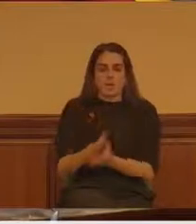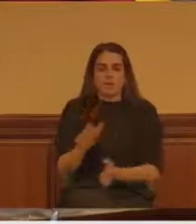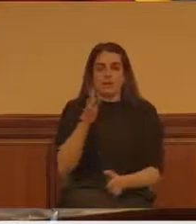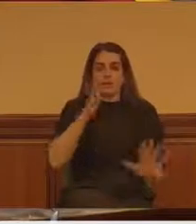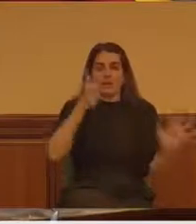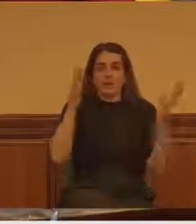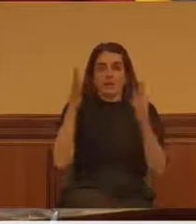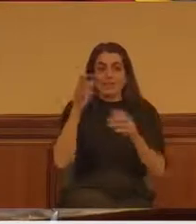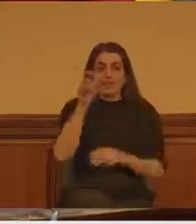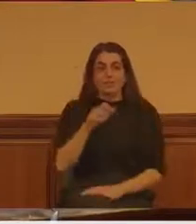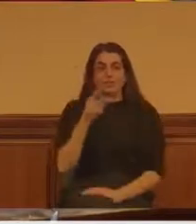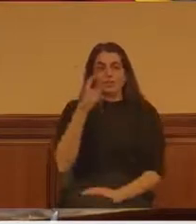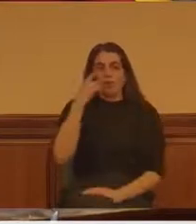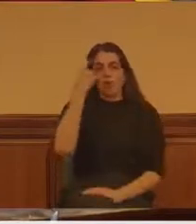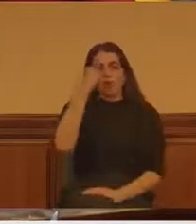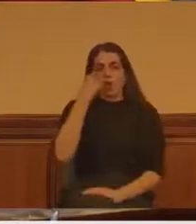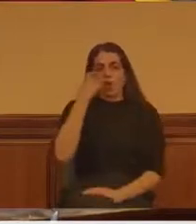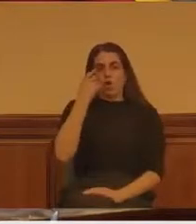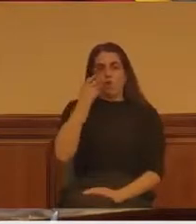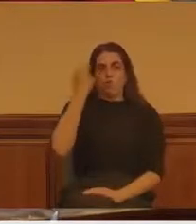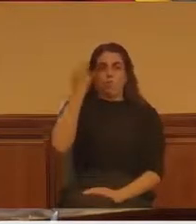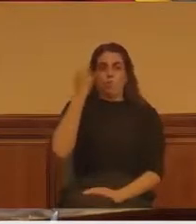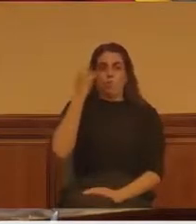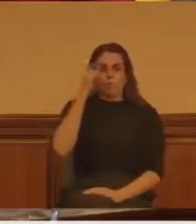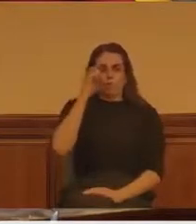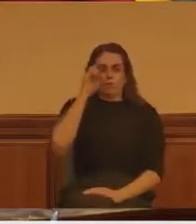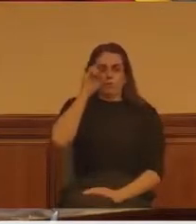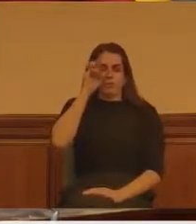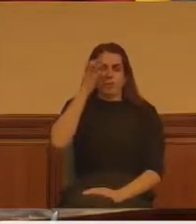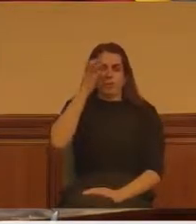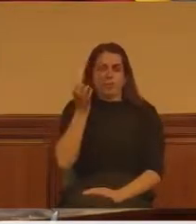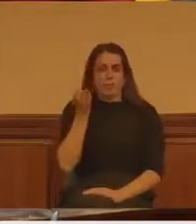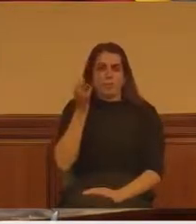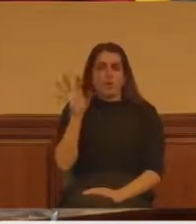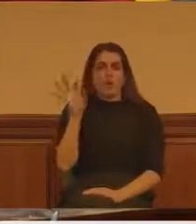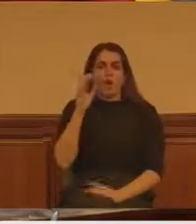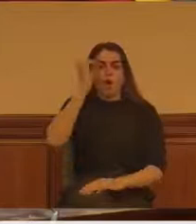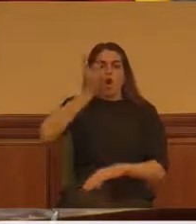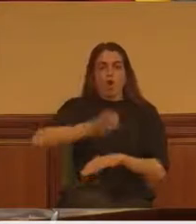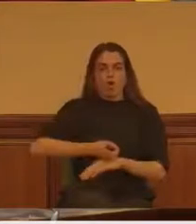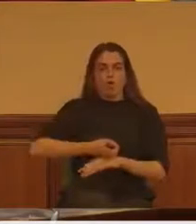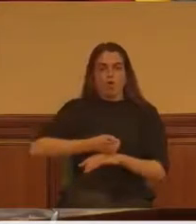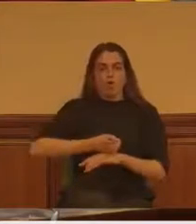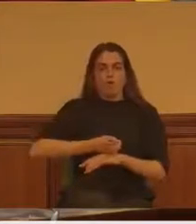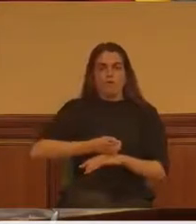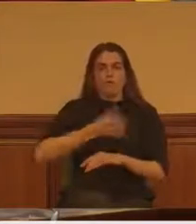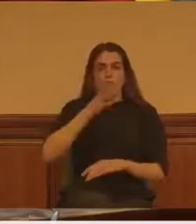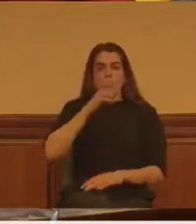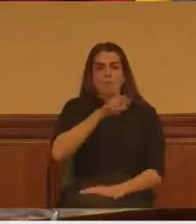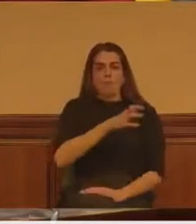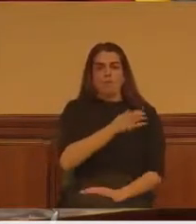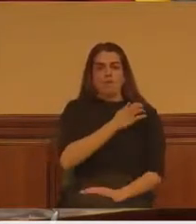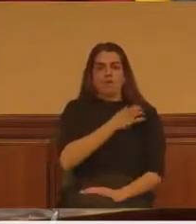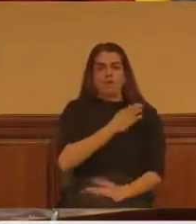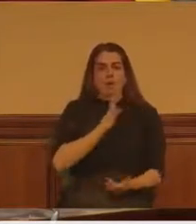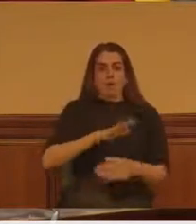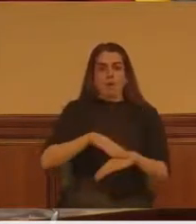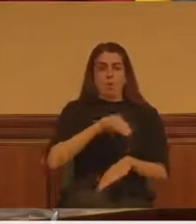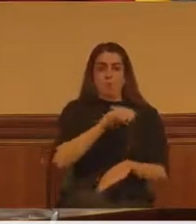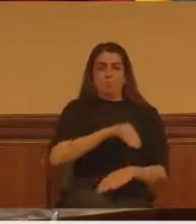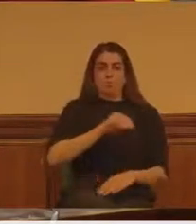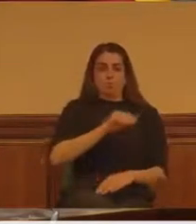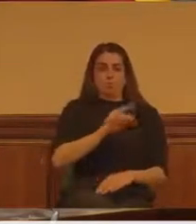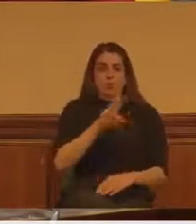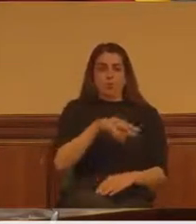que le han volado un ojo a una manifestante ni a quienes les han dado la orden, porque los policías no son culpables. En eso estoy de acuerdo, porque